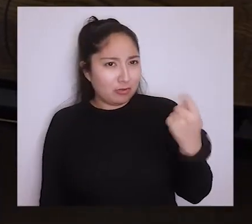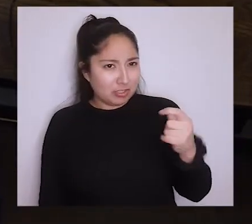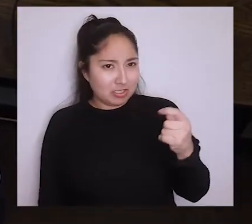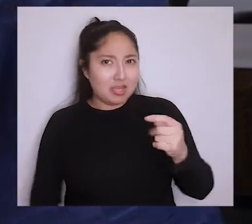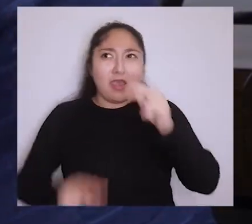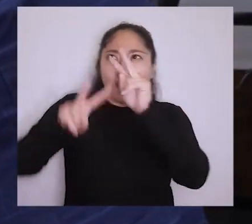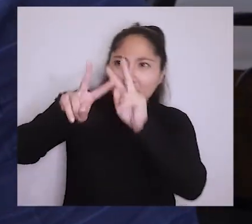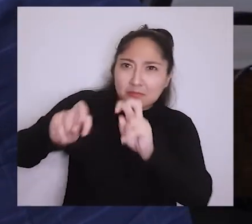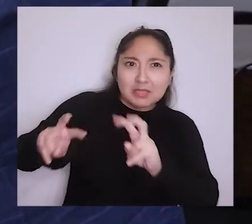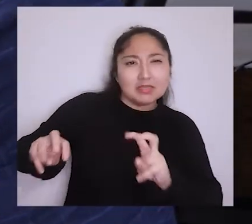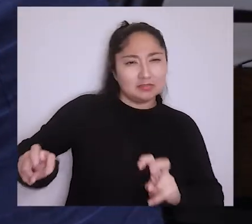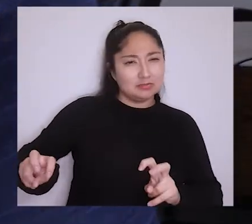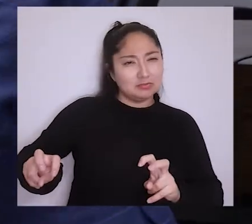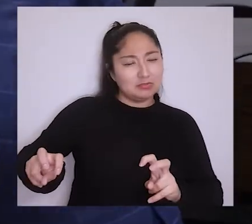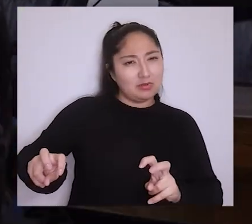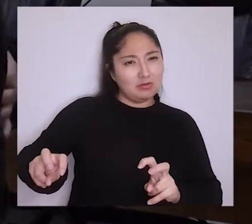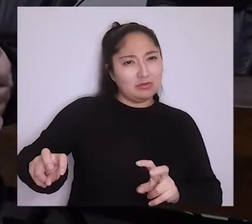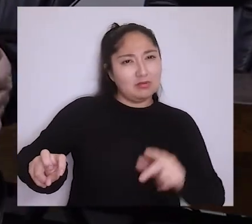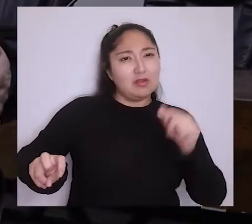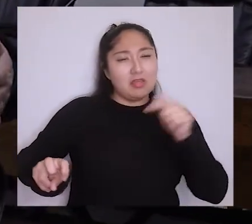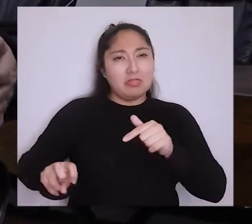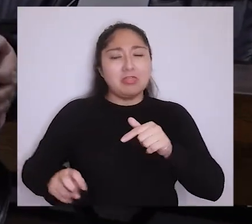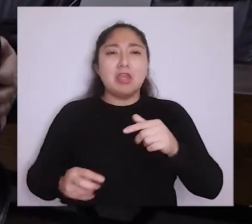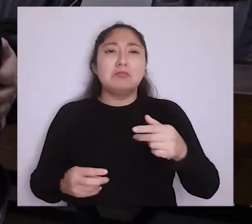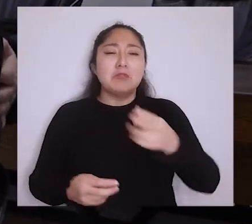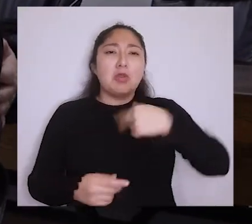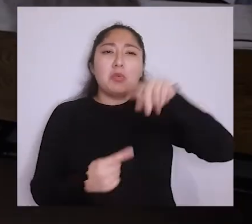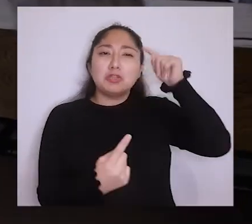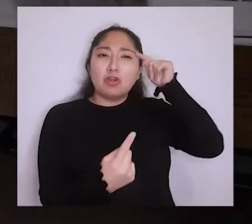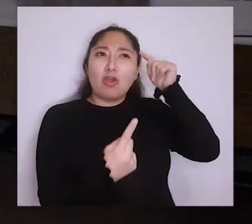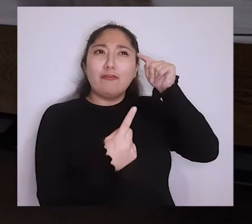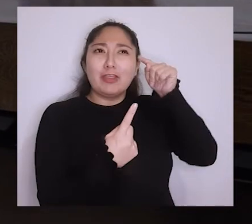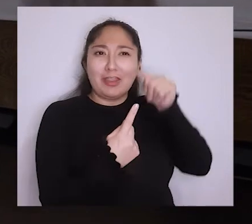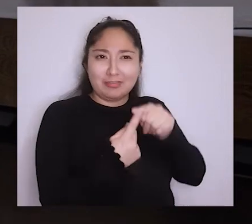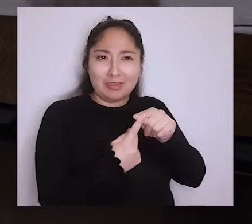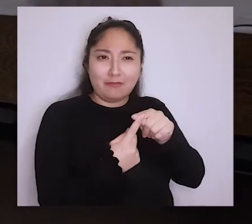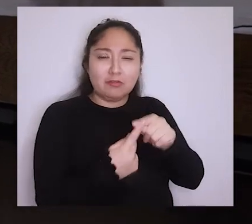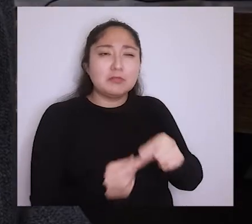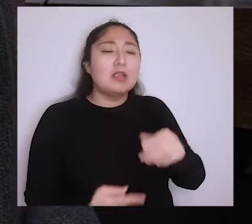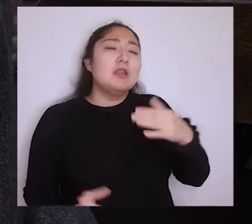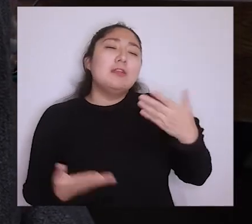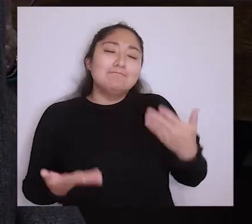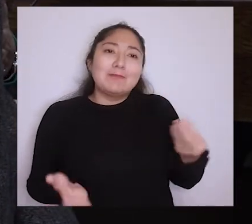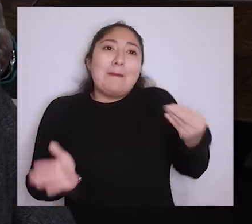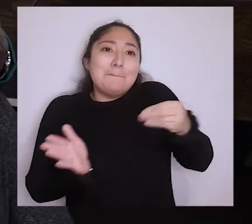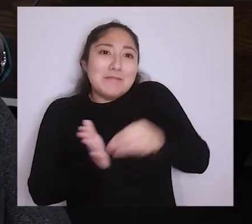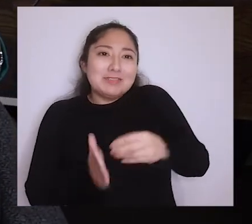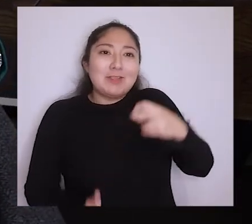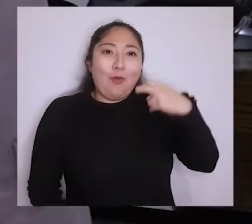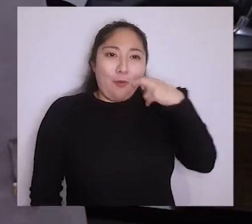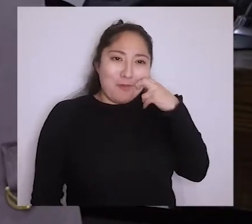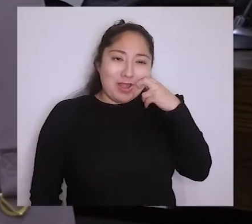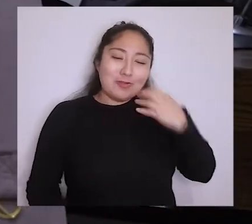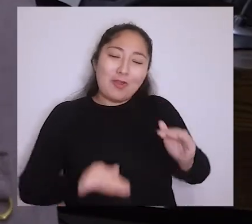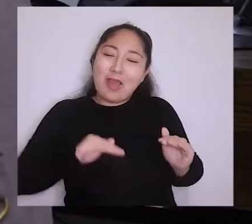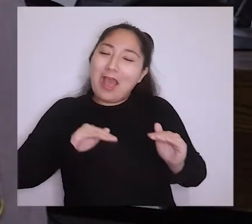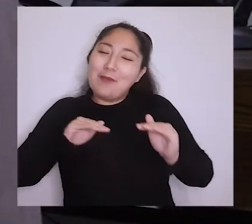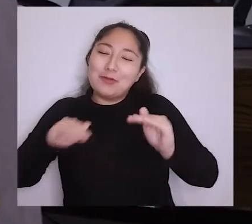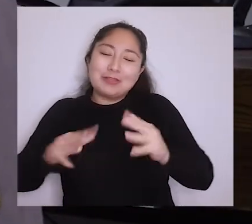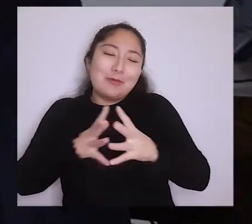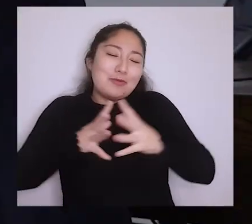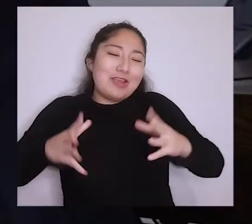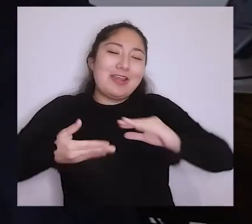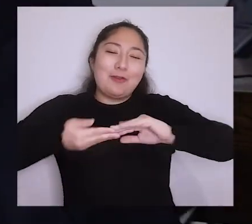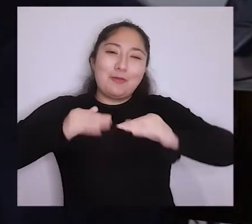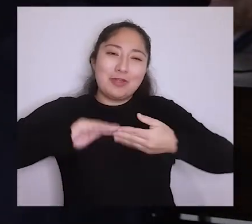con todo lo que es investigación de acuerdo a nuestra misión y visión. creo que además en lo humano aportamos con una tremenda